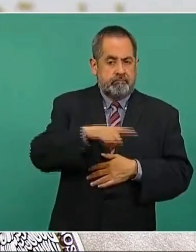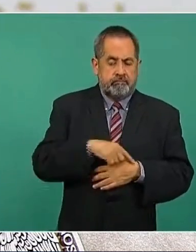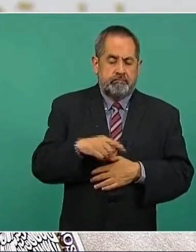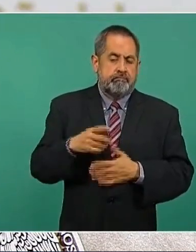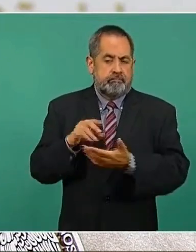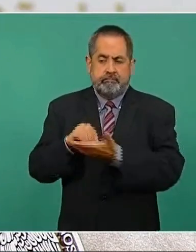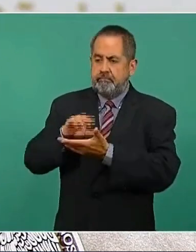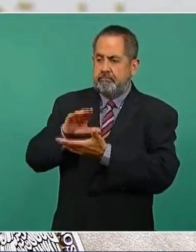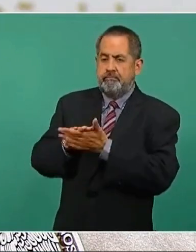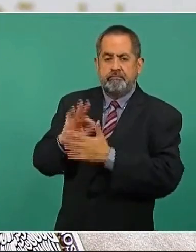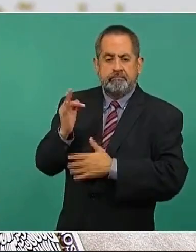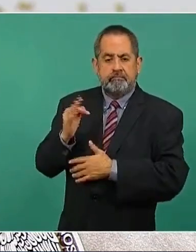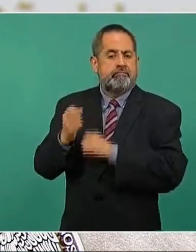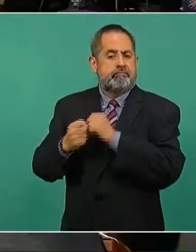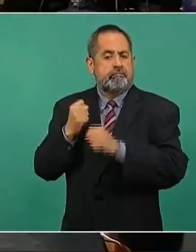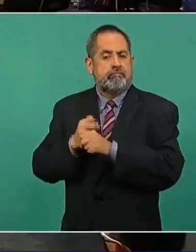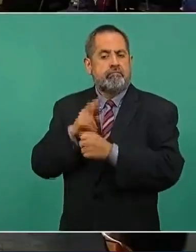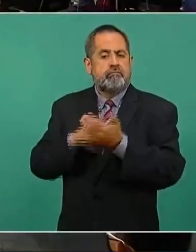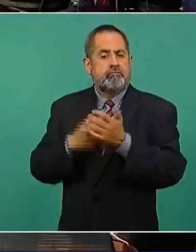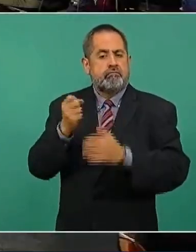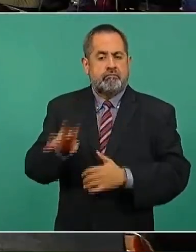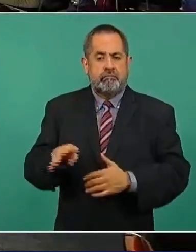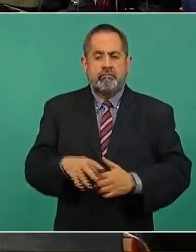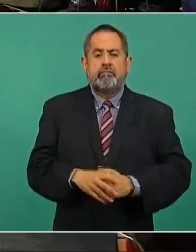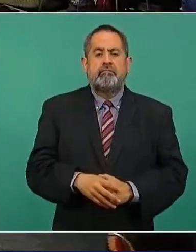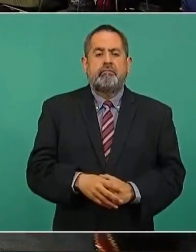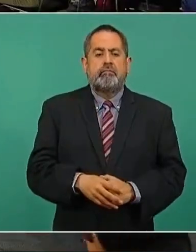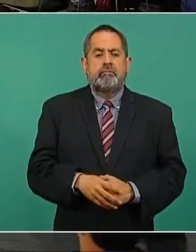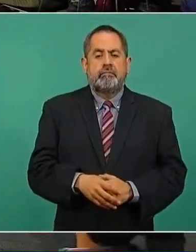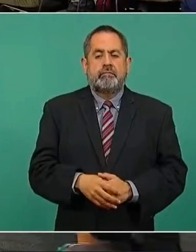jurisprudencia de febrero de 2019. Gracias.